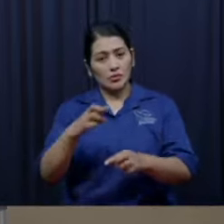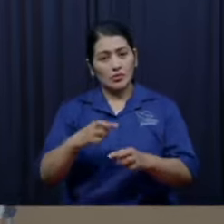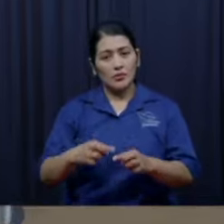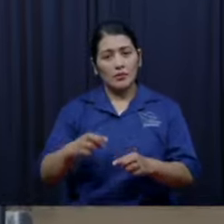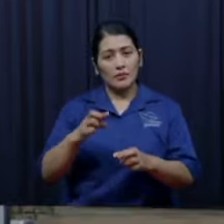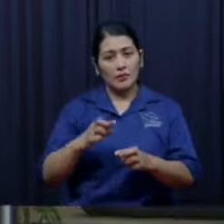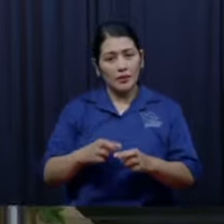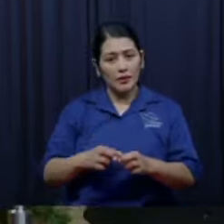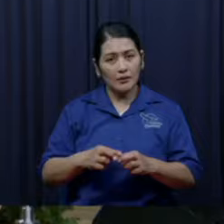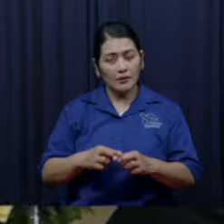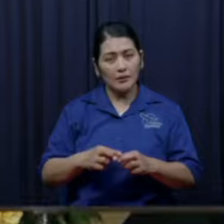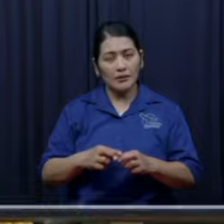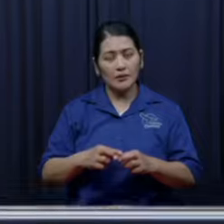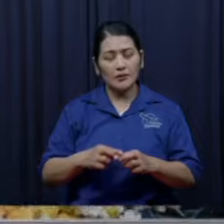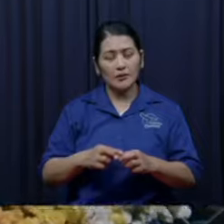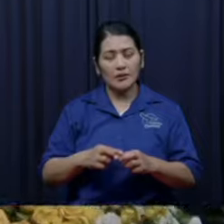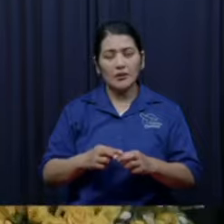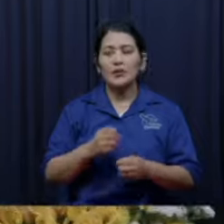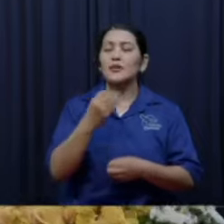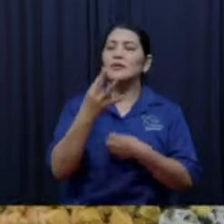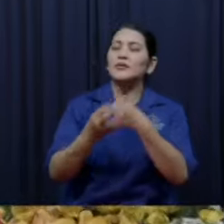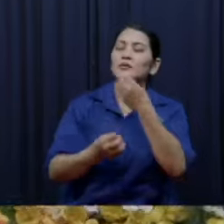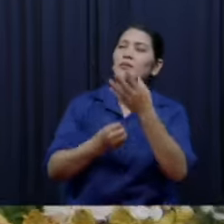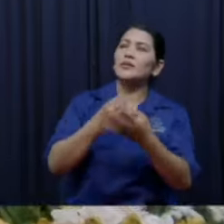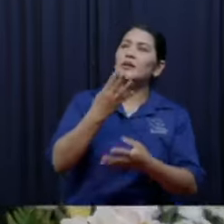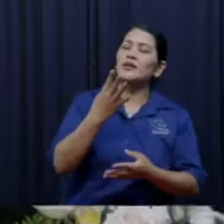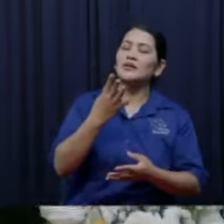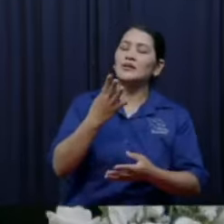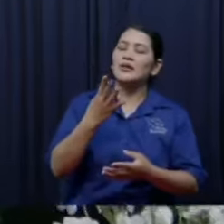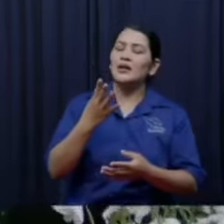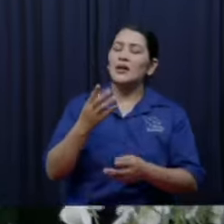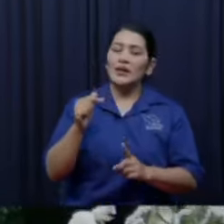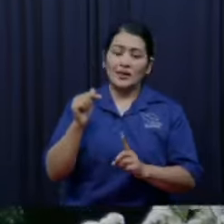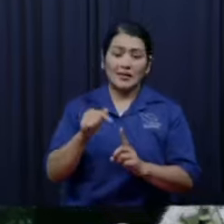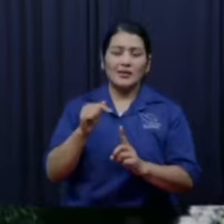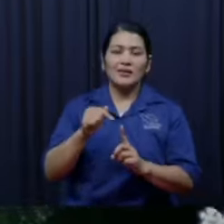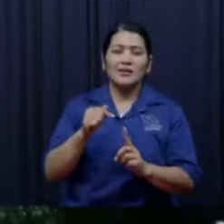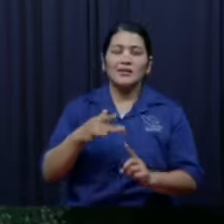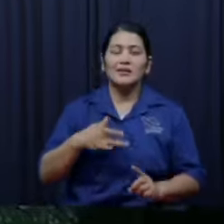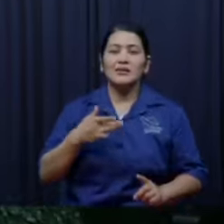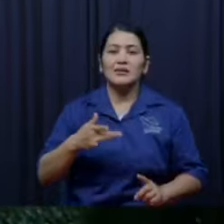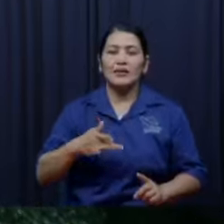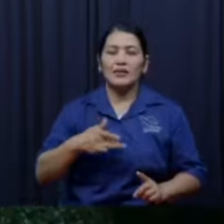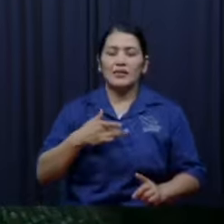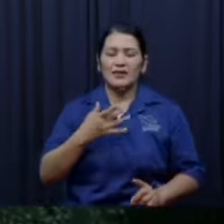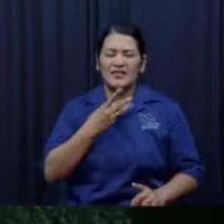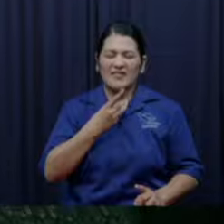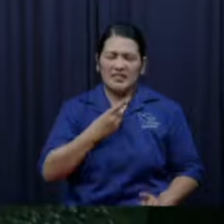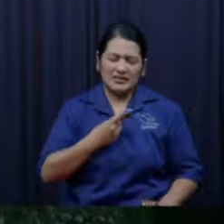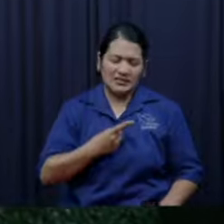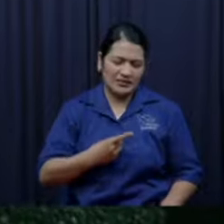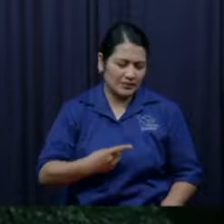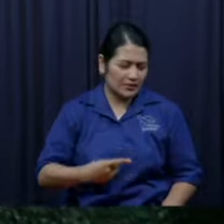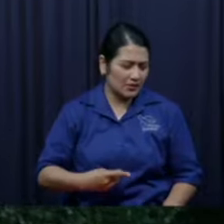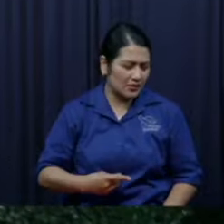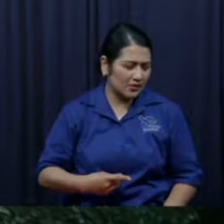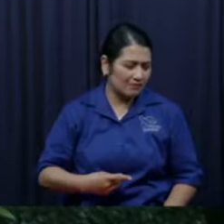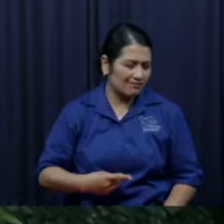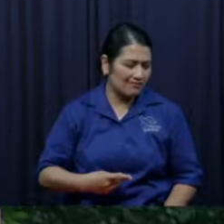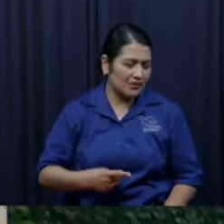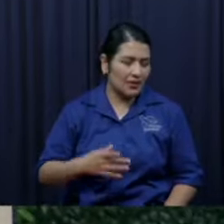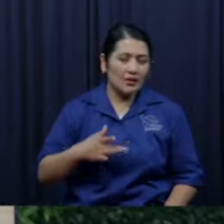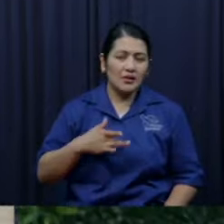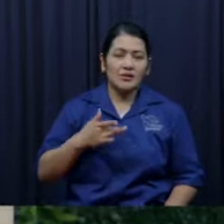el que dijo que llegó a tener un momentito en su vida, que creyó que no iba a